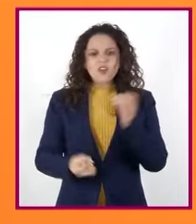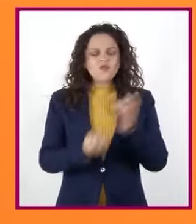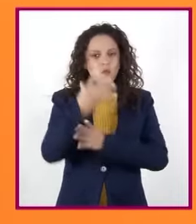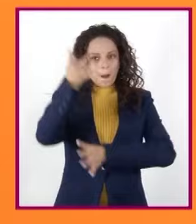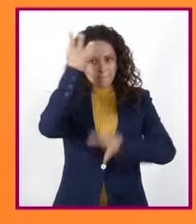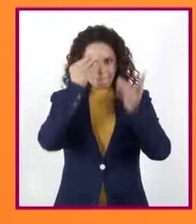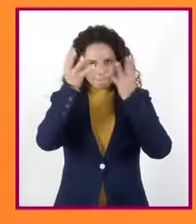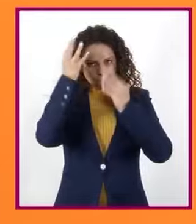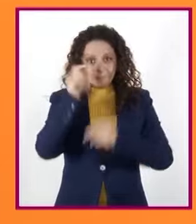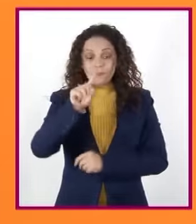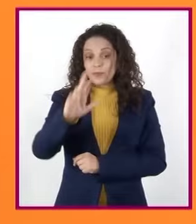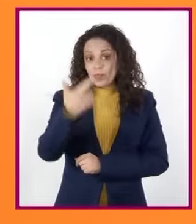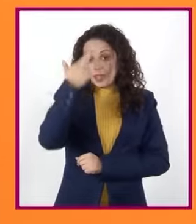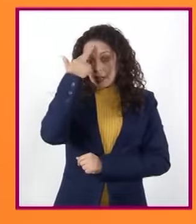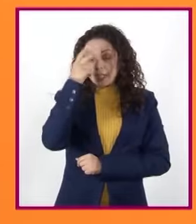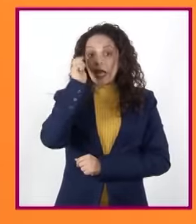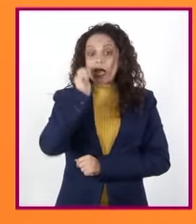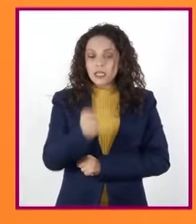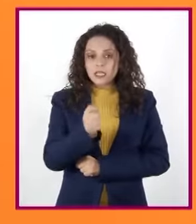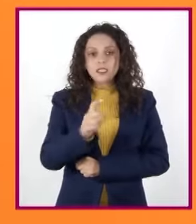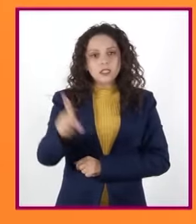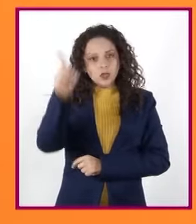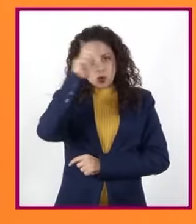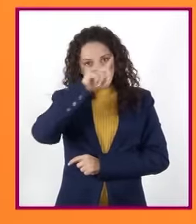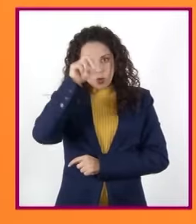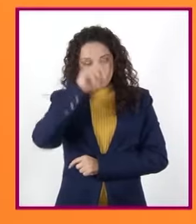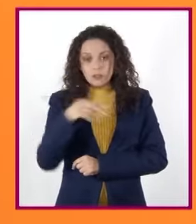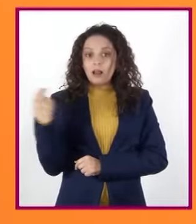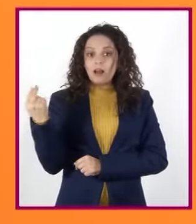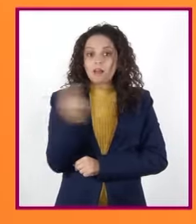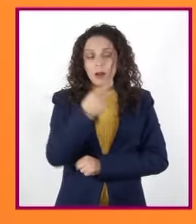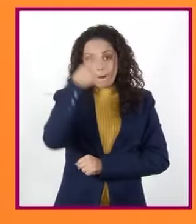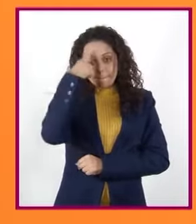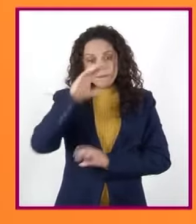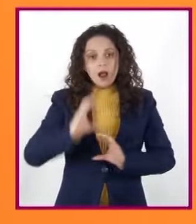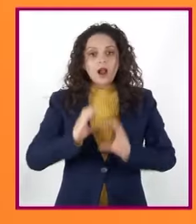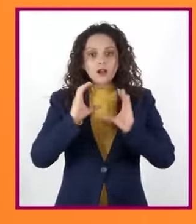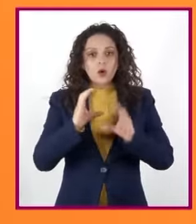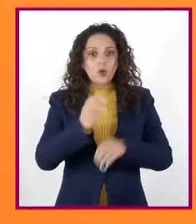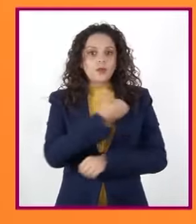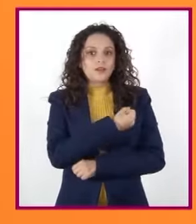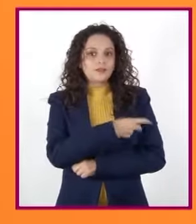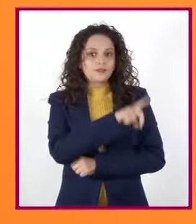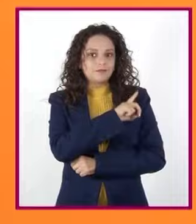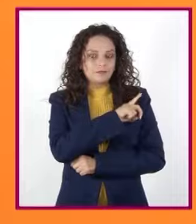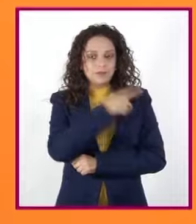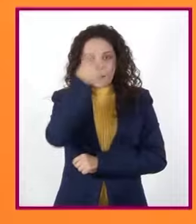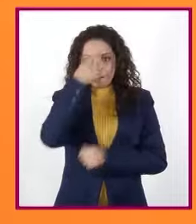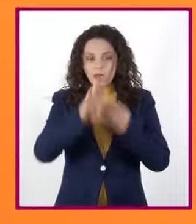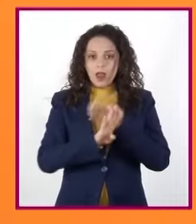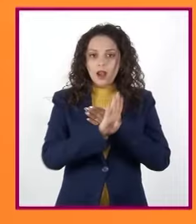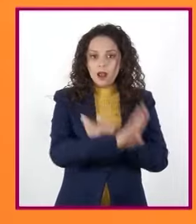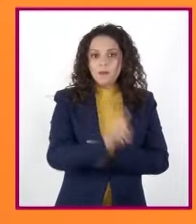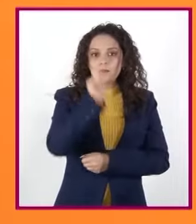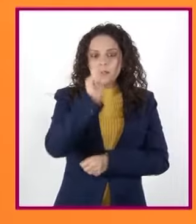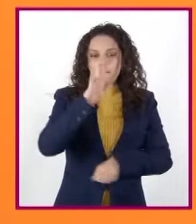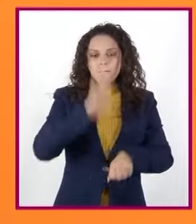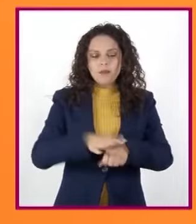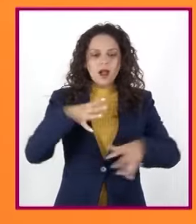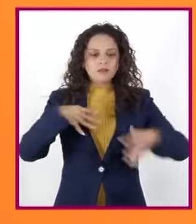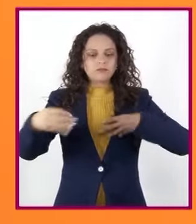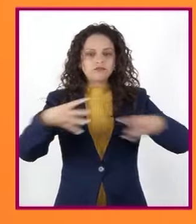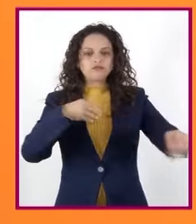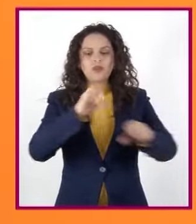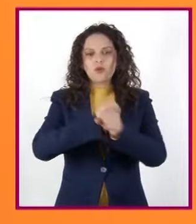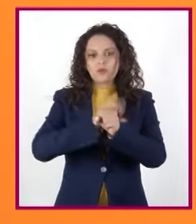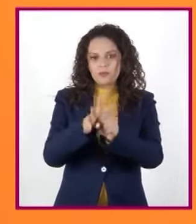es importante tener en cuenta las recomendaciones necesarias de higiene para contrarrestar el avance del COVID-19, como